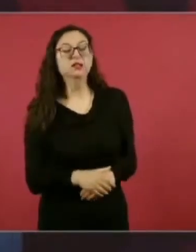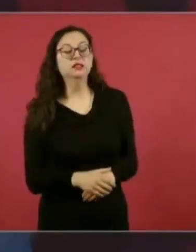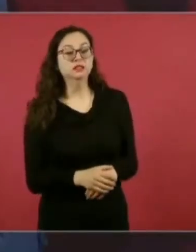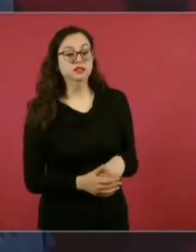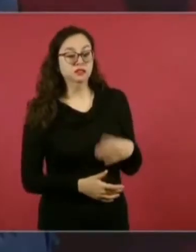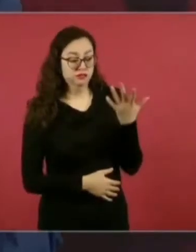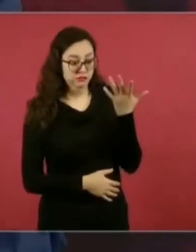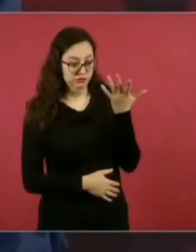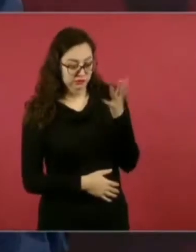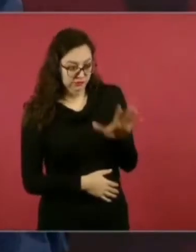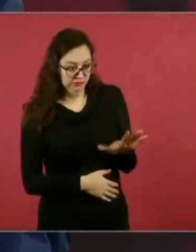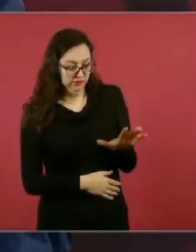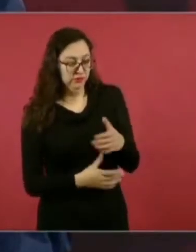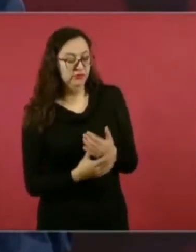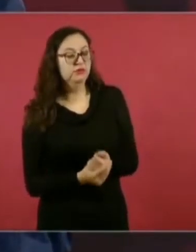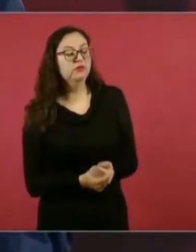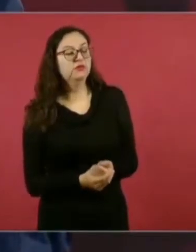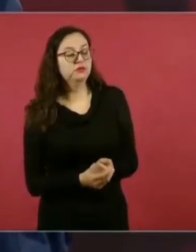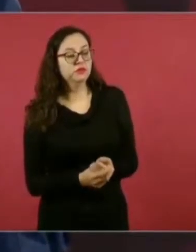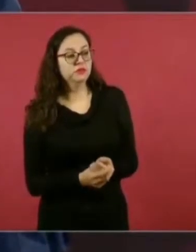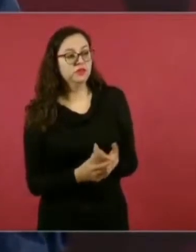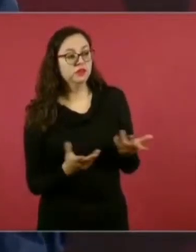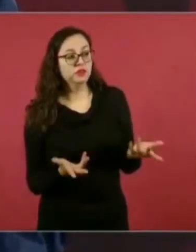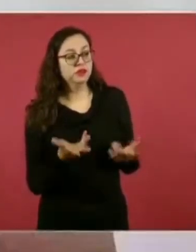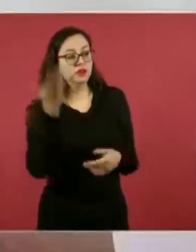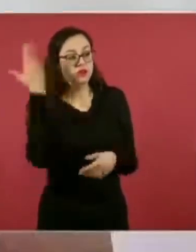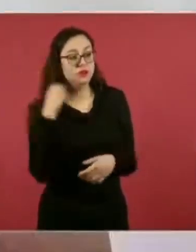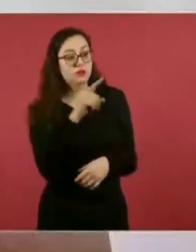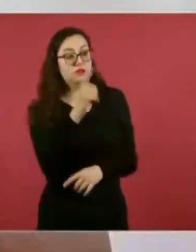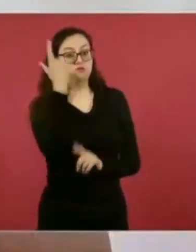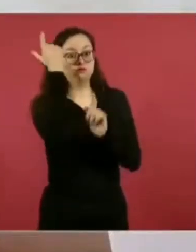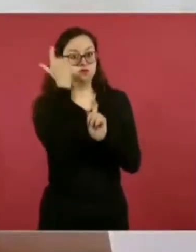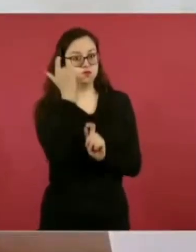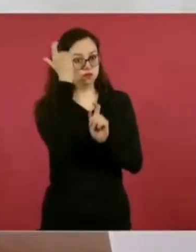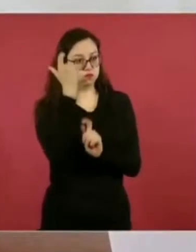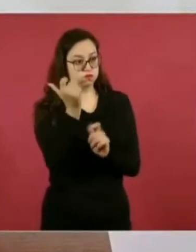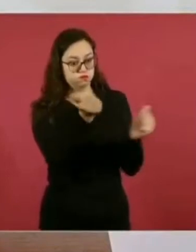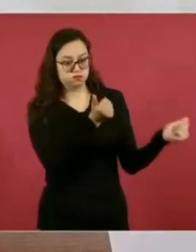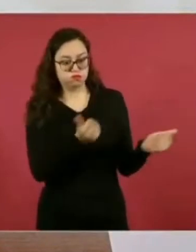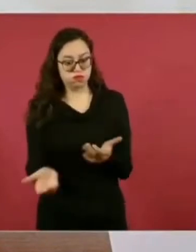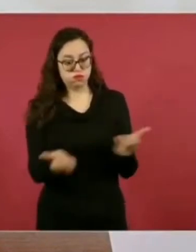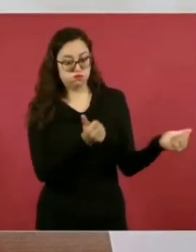del operativo Rápido y Furioso?